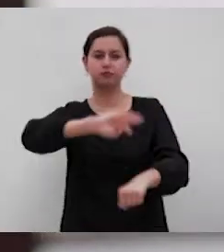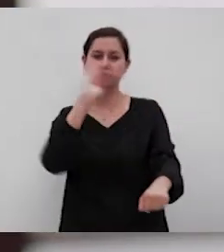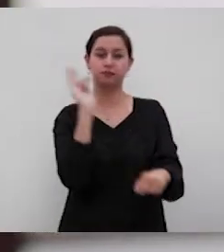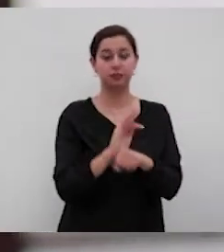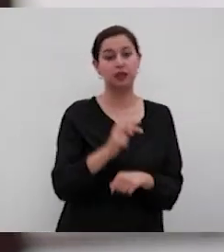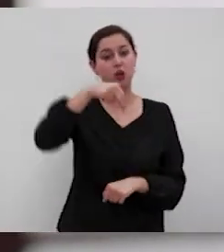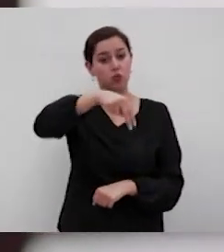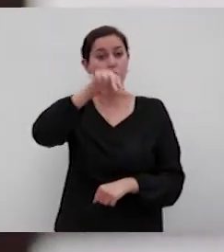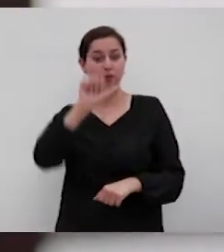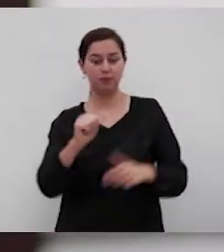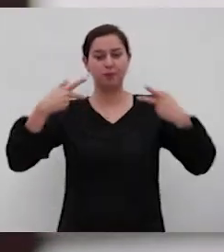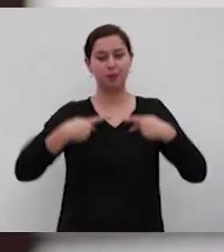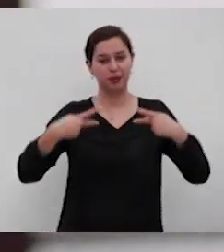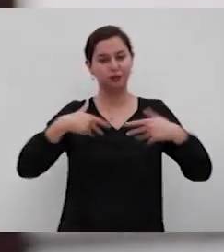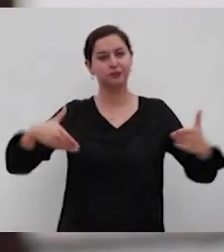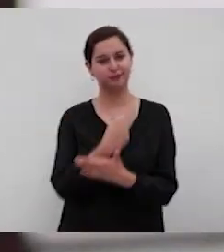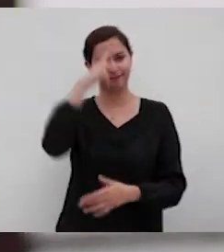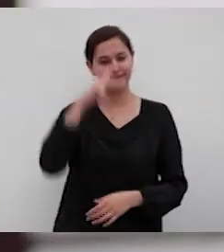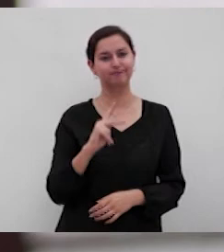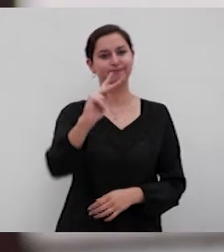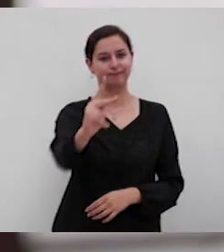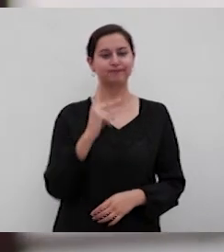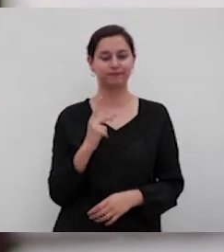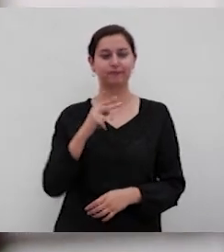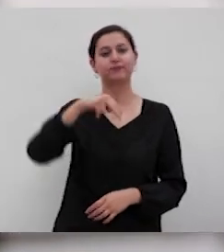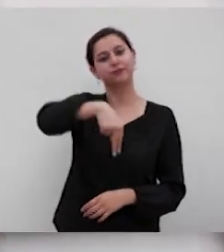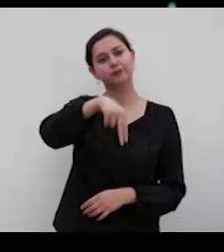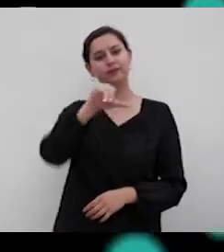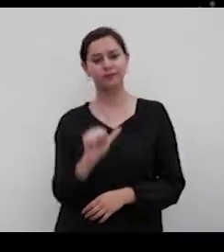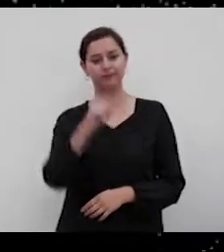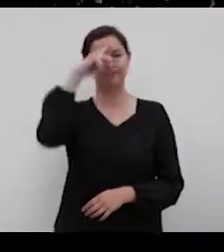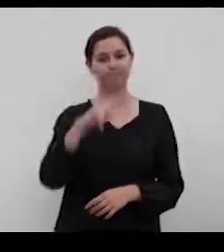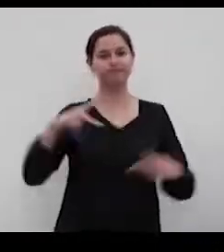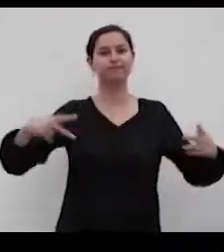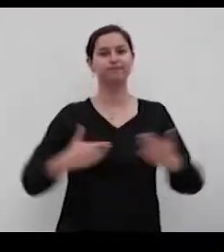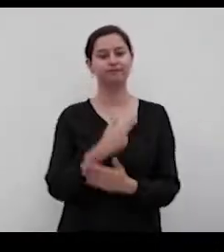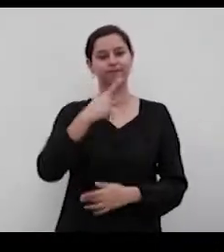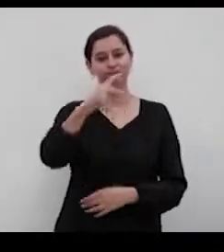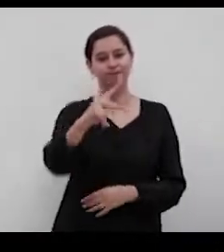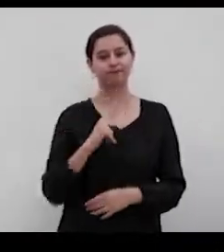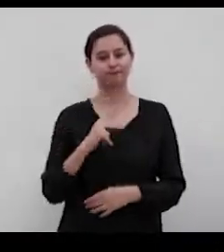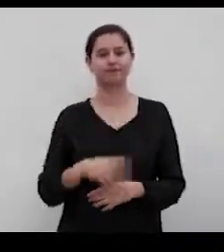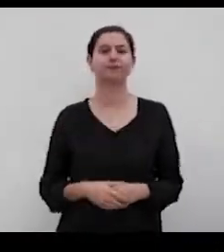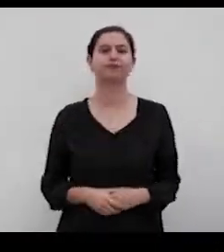Por eso, votar por Nueva Alianza es votar de ciudadano a ciudadano. Con Nueva Alianza es de ciudadano a ciudadano. ¡Gracias!